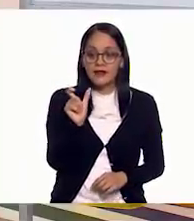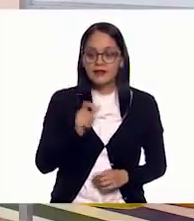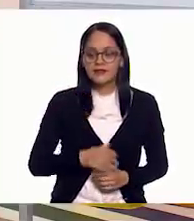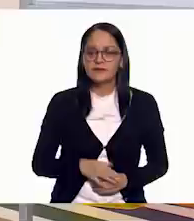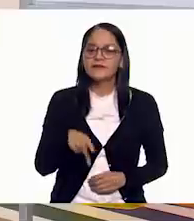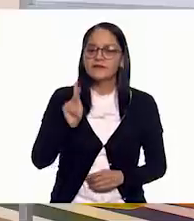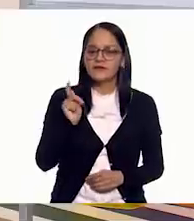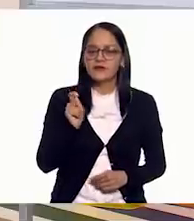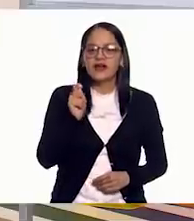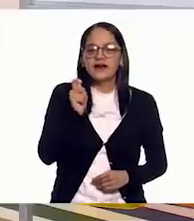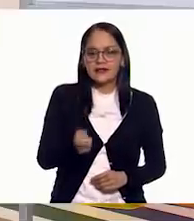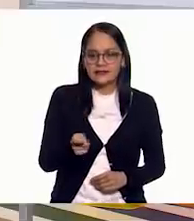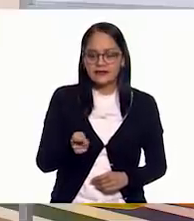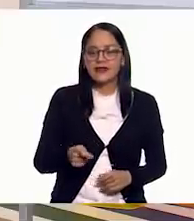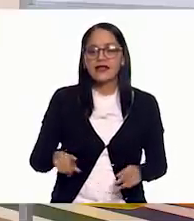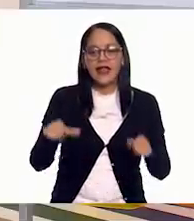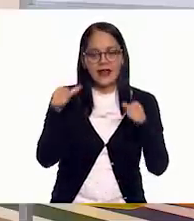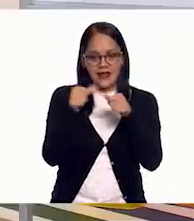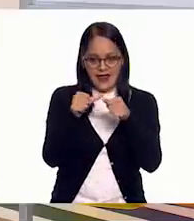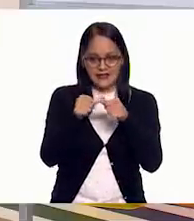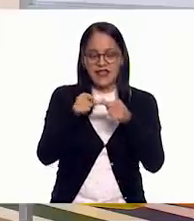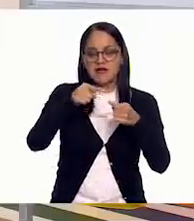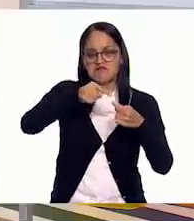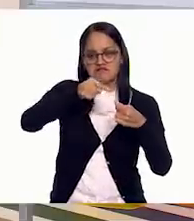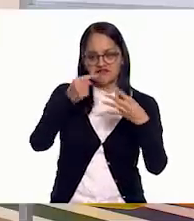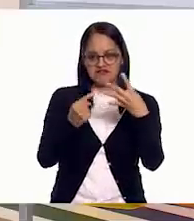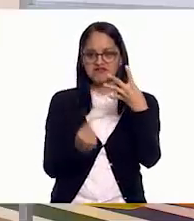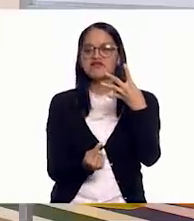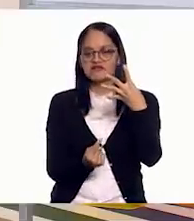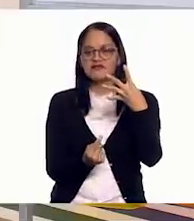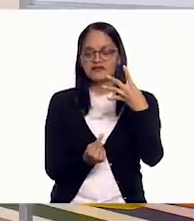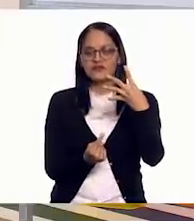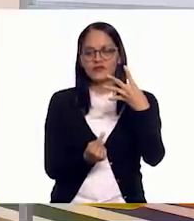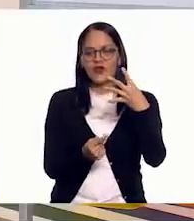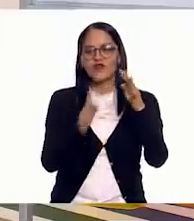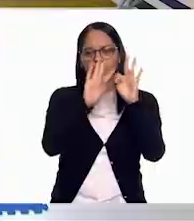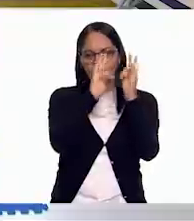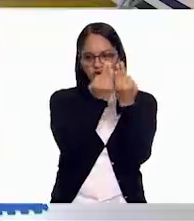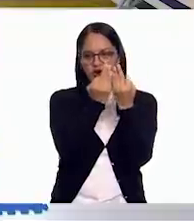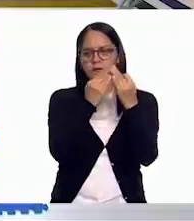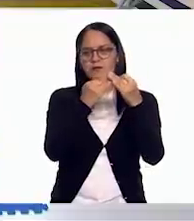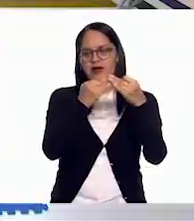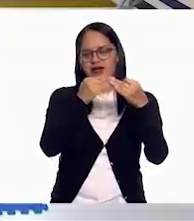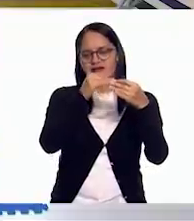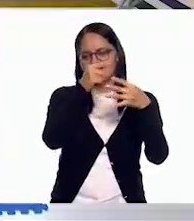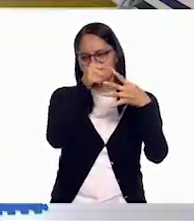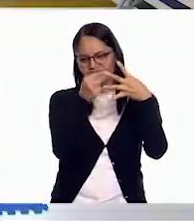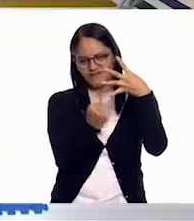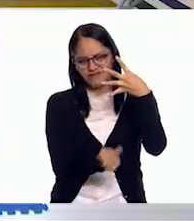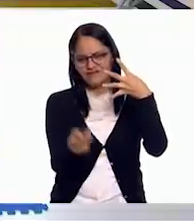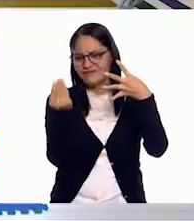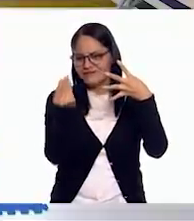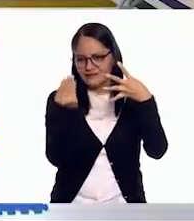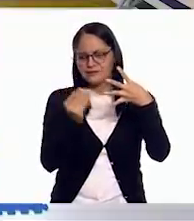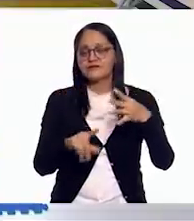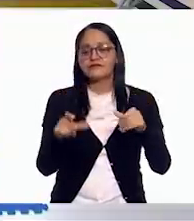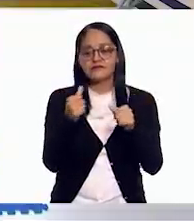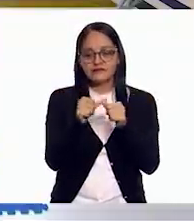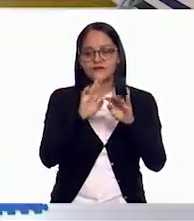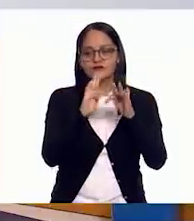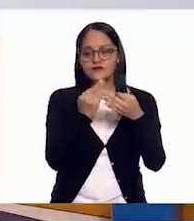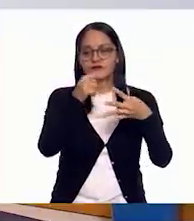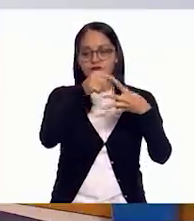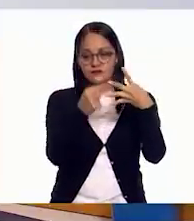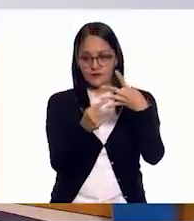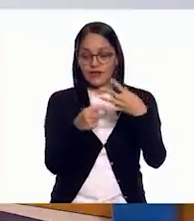ver con el tipo de letra, de la grafía, de la escritura, que se utiliza. Esta es una tipografía y